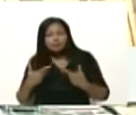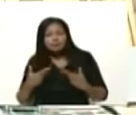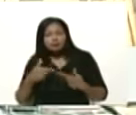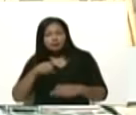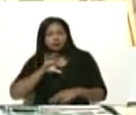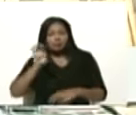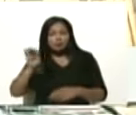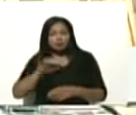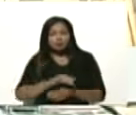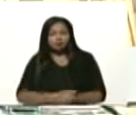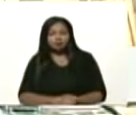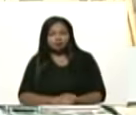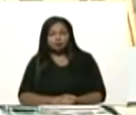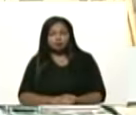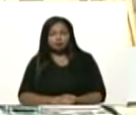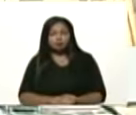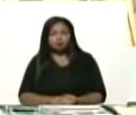país.